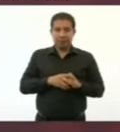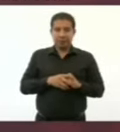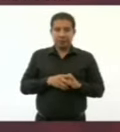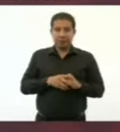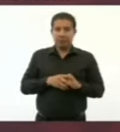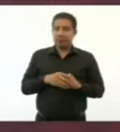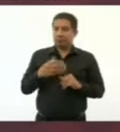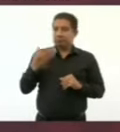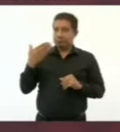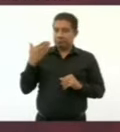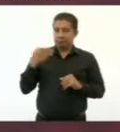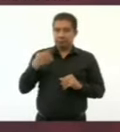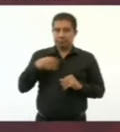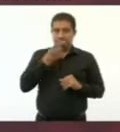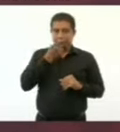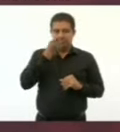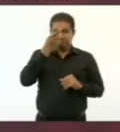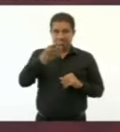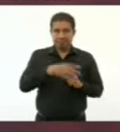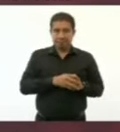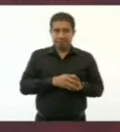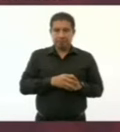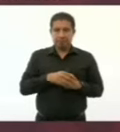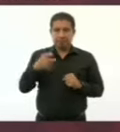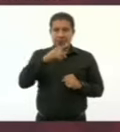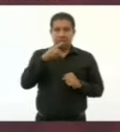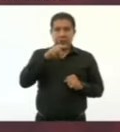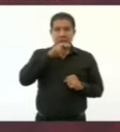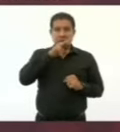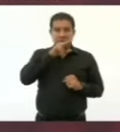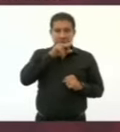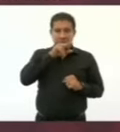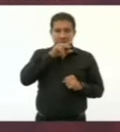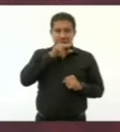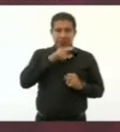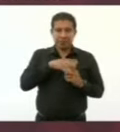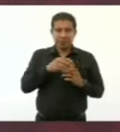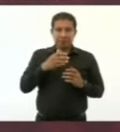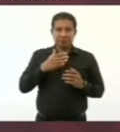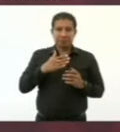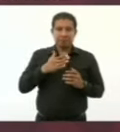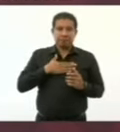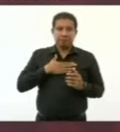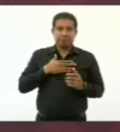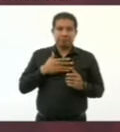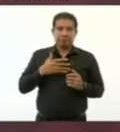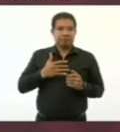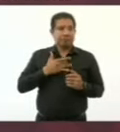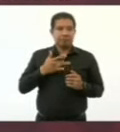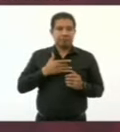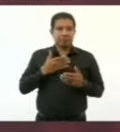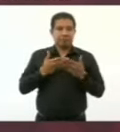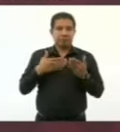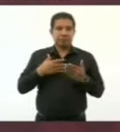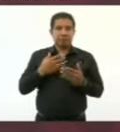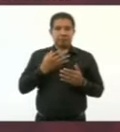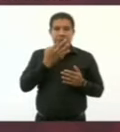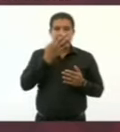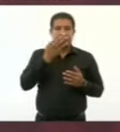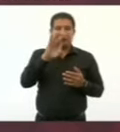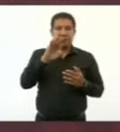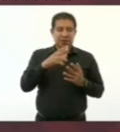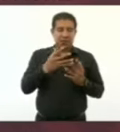al inicio, no se preocupen, yo no voy a traicionar